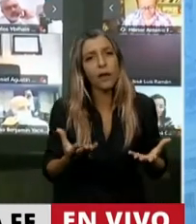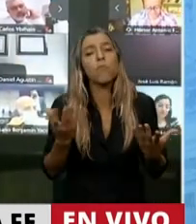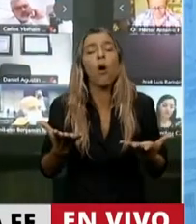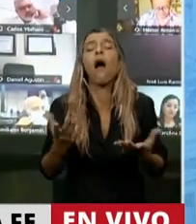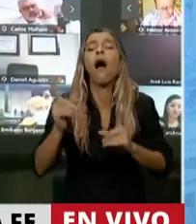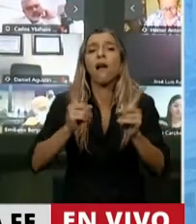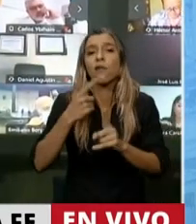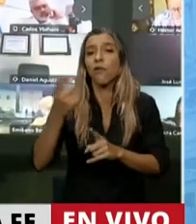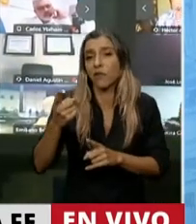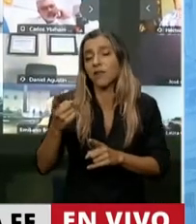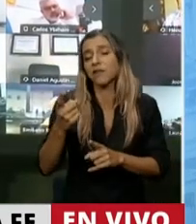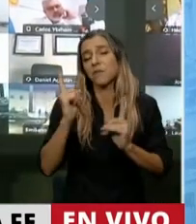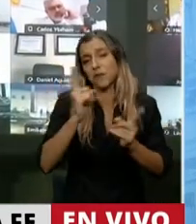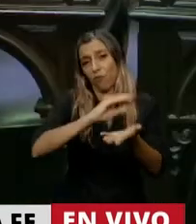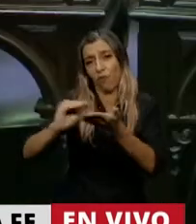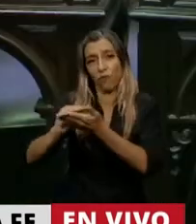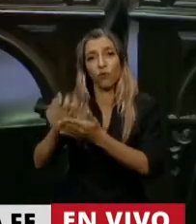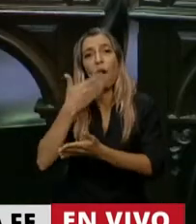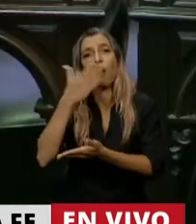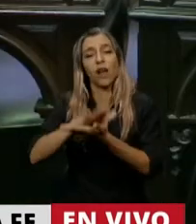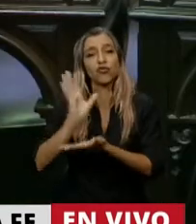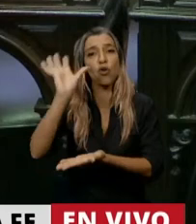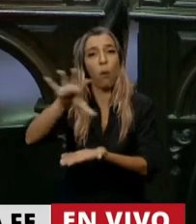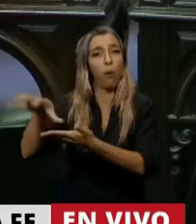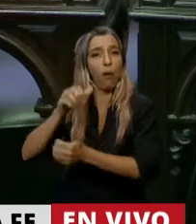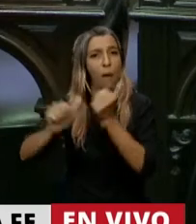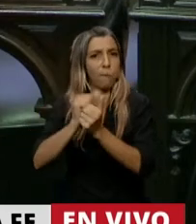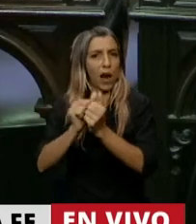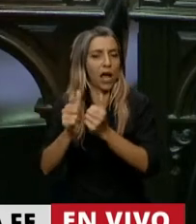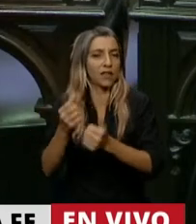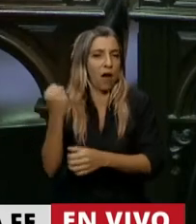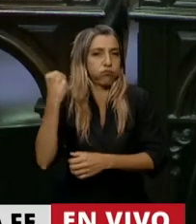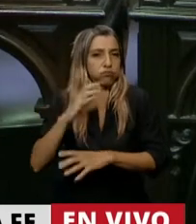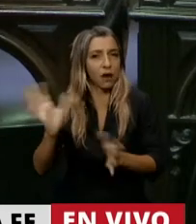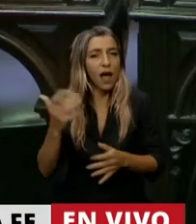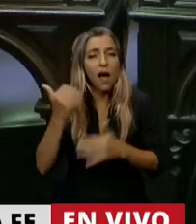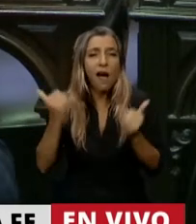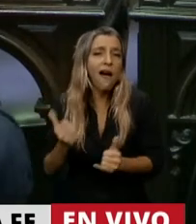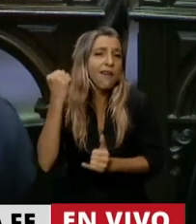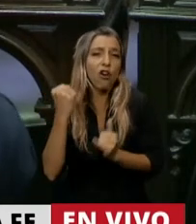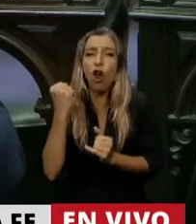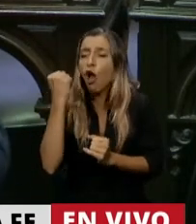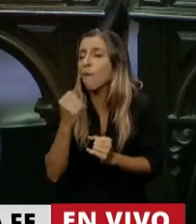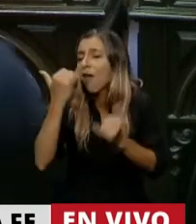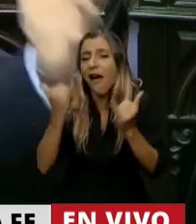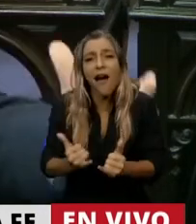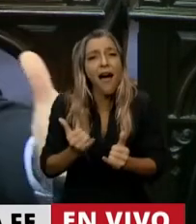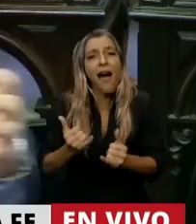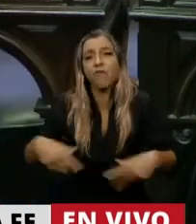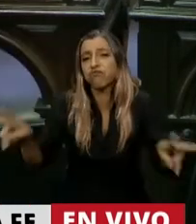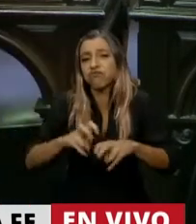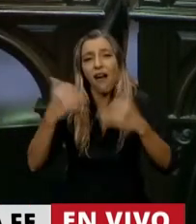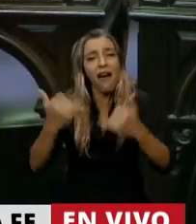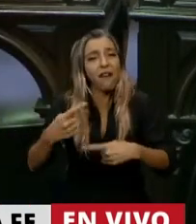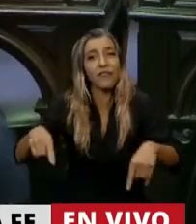propinantes mencionaron tienen recursos económicos suficientes. Están formando cuadros dirigenciales en todo